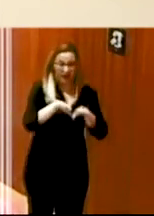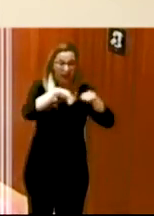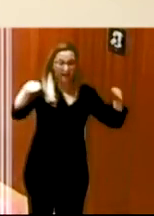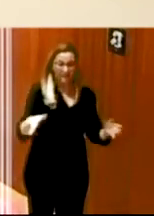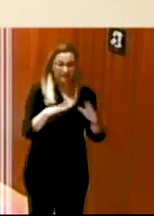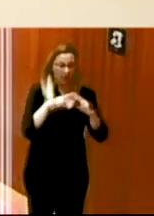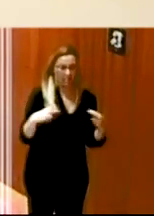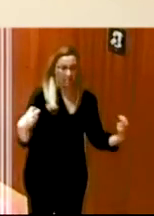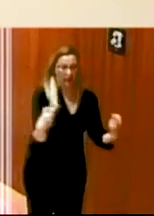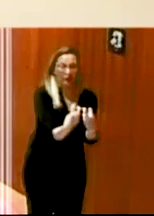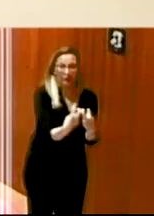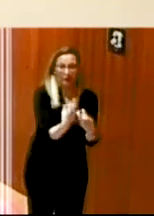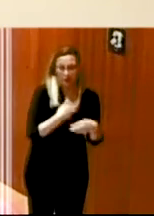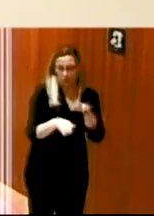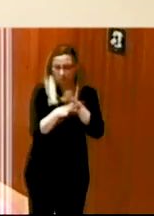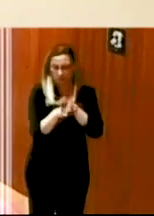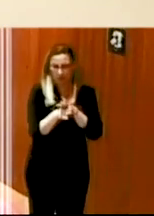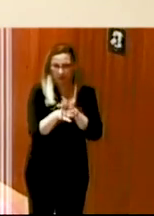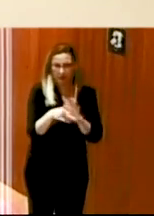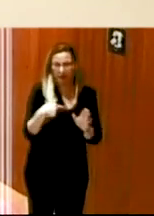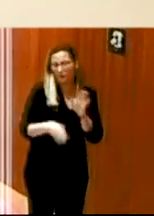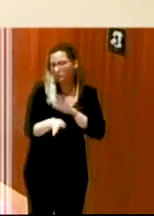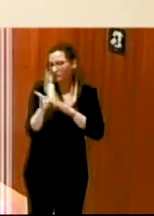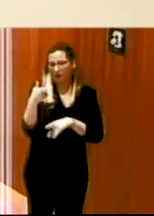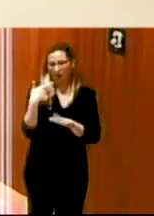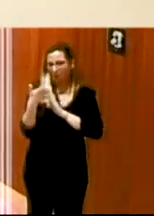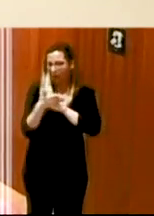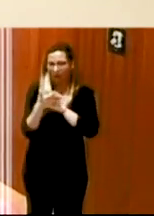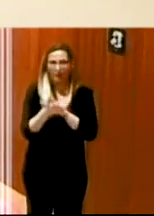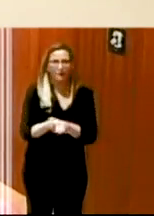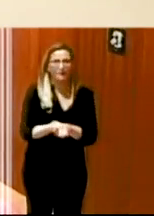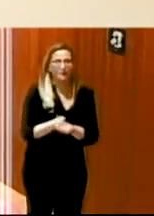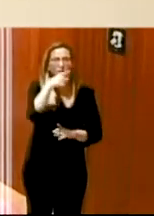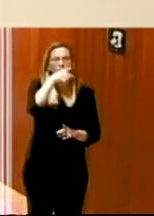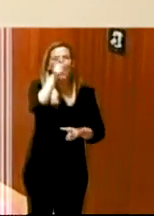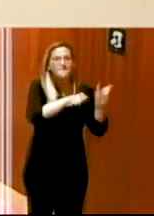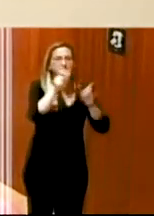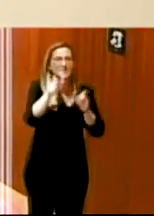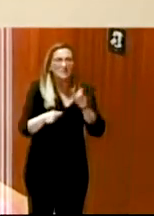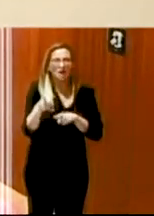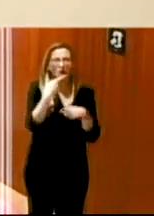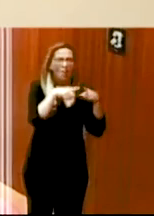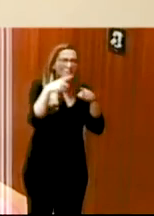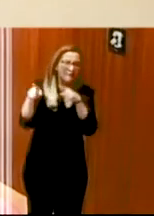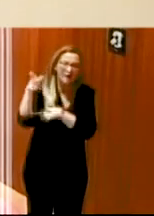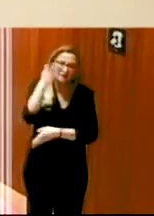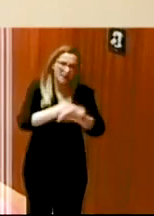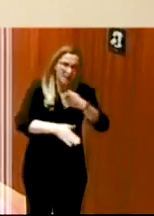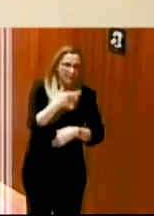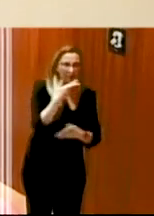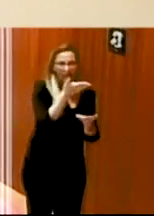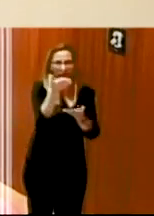compartiendo cualquier cosa vamos preguntando estos son eventos con personas con distintos tipos de discapacidad